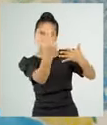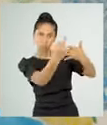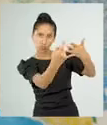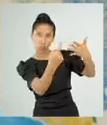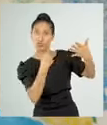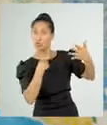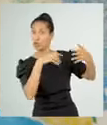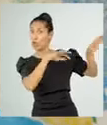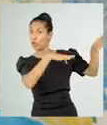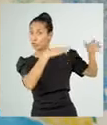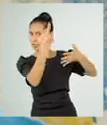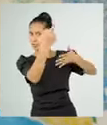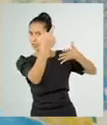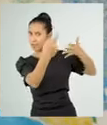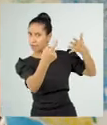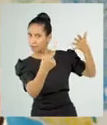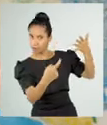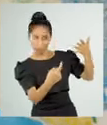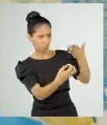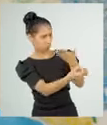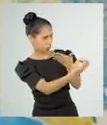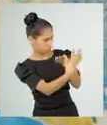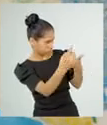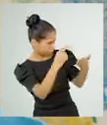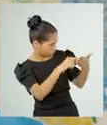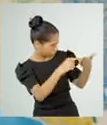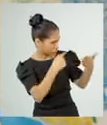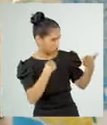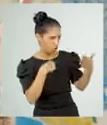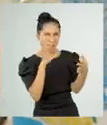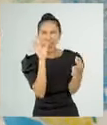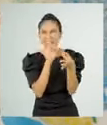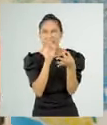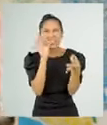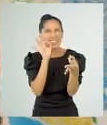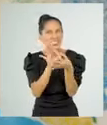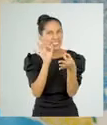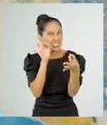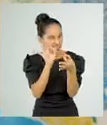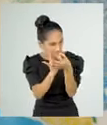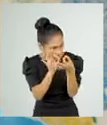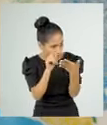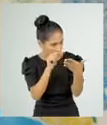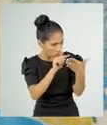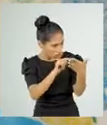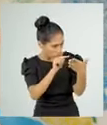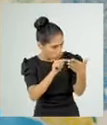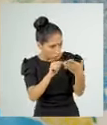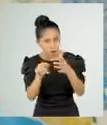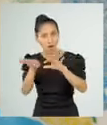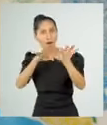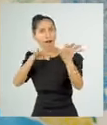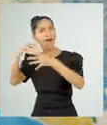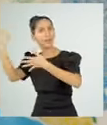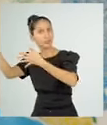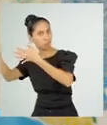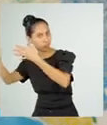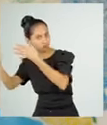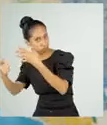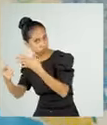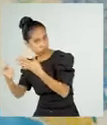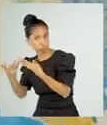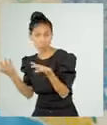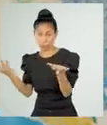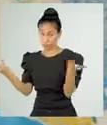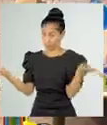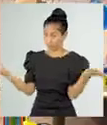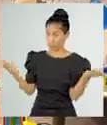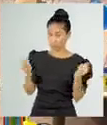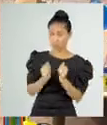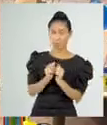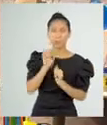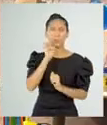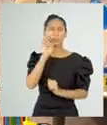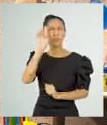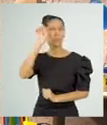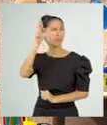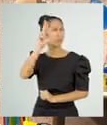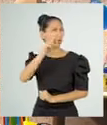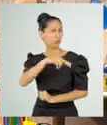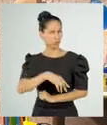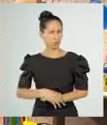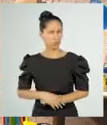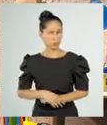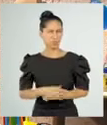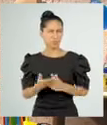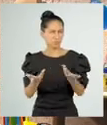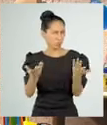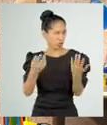letra. De lo contrario, no podríamos armar un mueble, preparar un plato o tomar acciones ante un sismo, por ejemplo. Profesor,